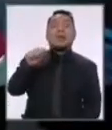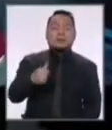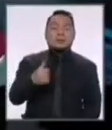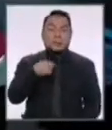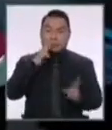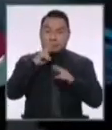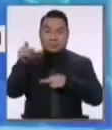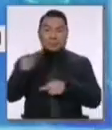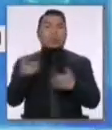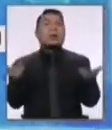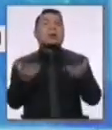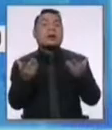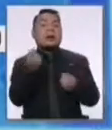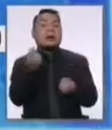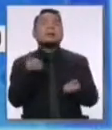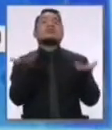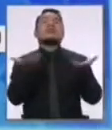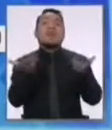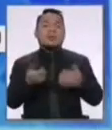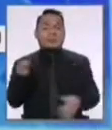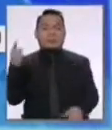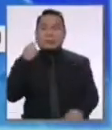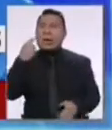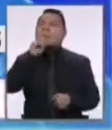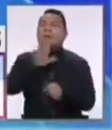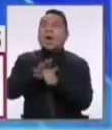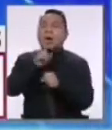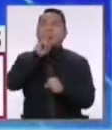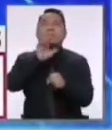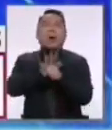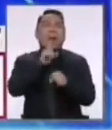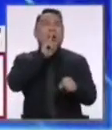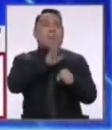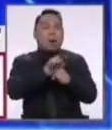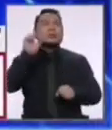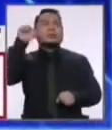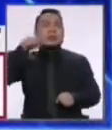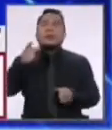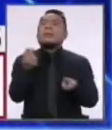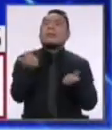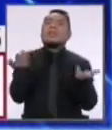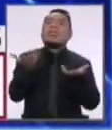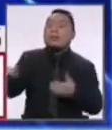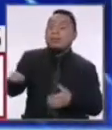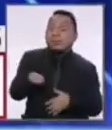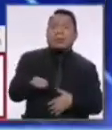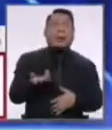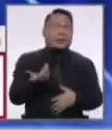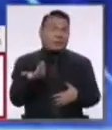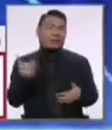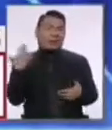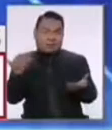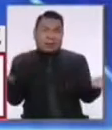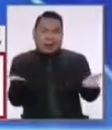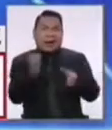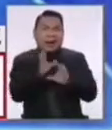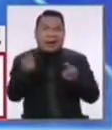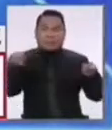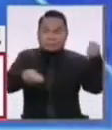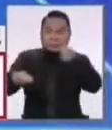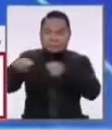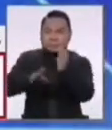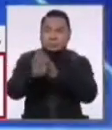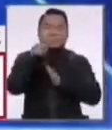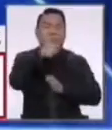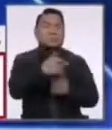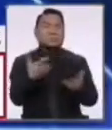responder eso entonces. ¿De dónde se va a sacar tanta plata? Porque yo se escucha un montón de promesas. ¿De dónde? Obviamente fomentando la inversión. No es la única manera. No es usando los recursos del